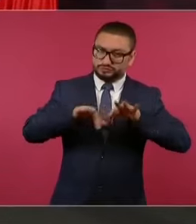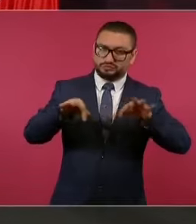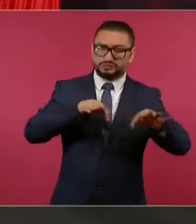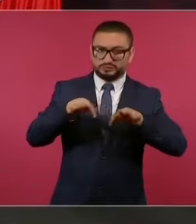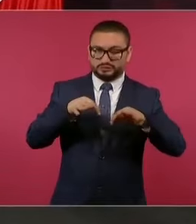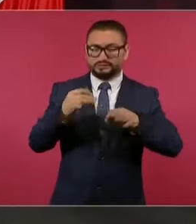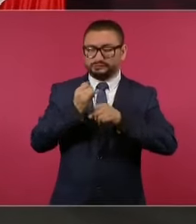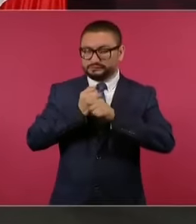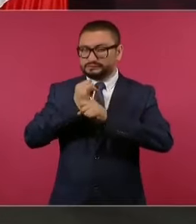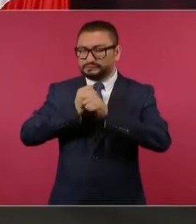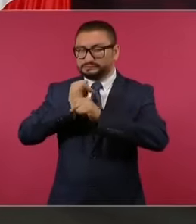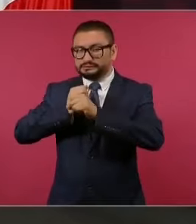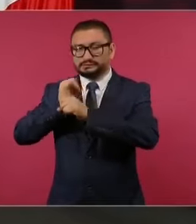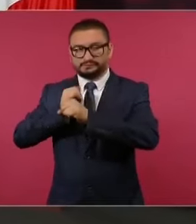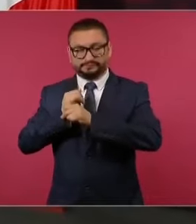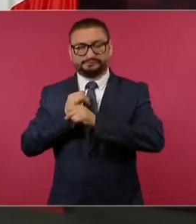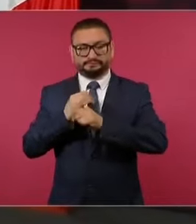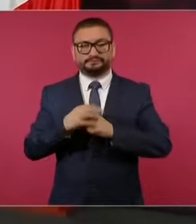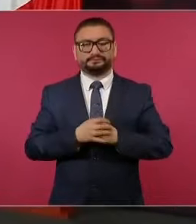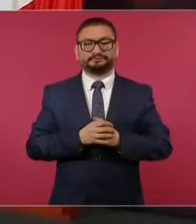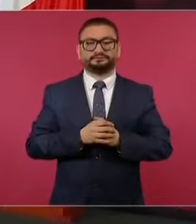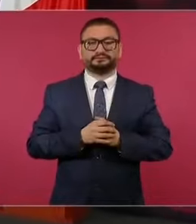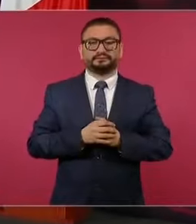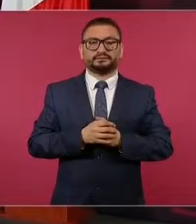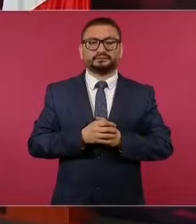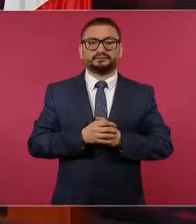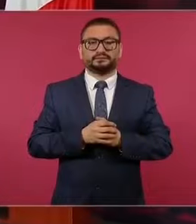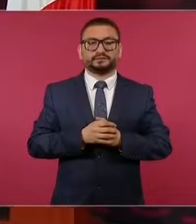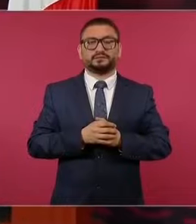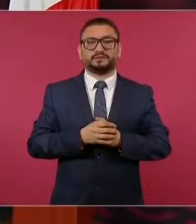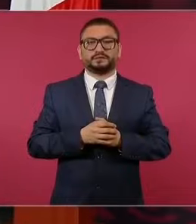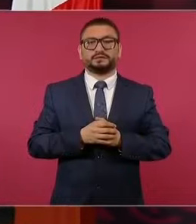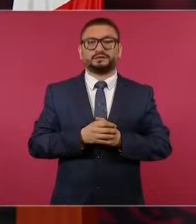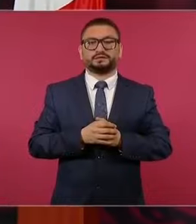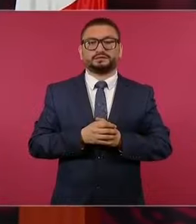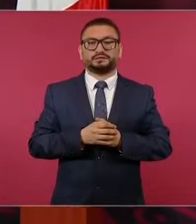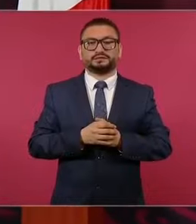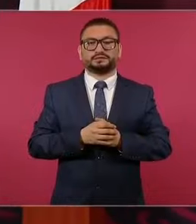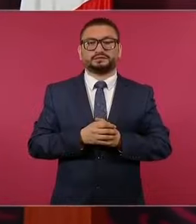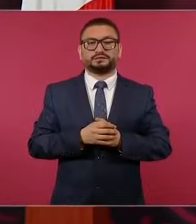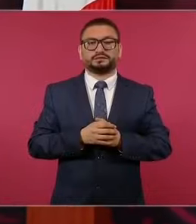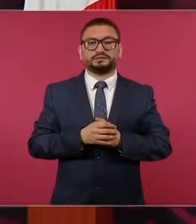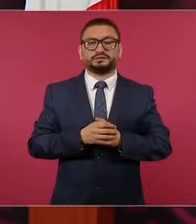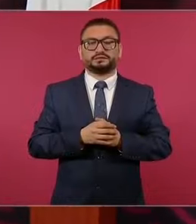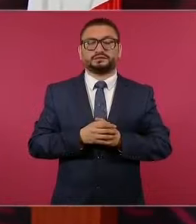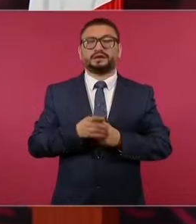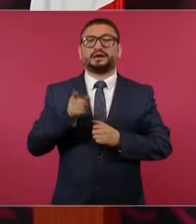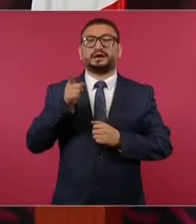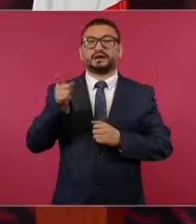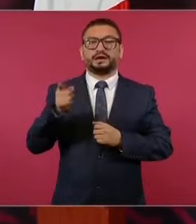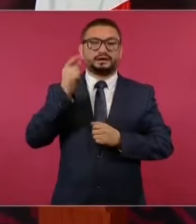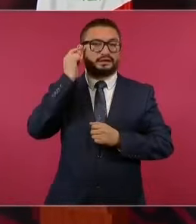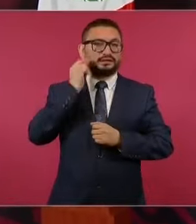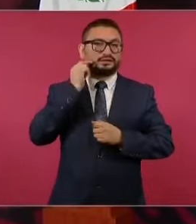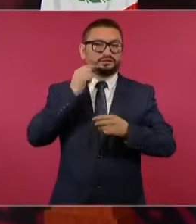investigación, es un asunto local,